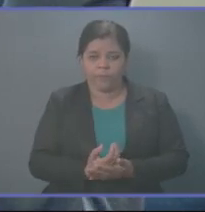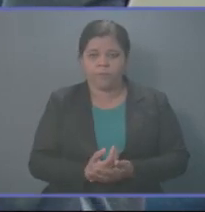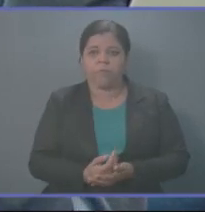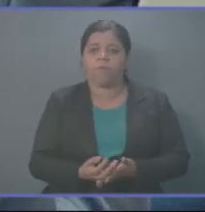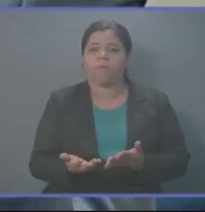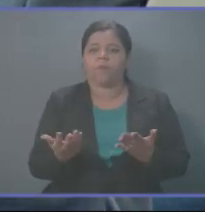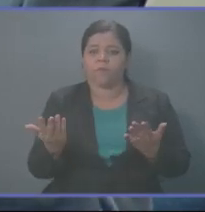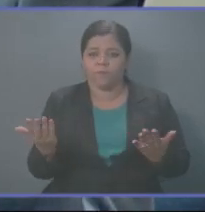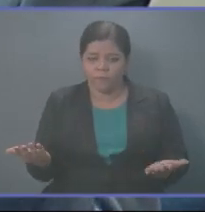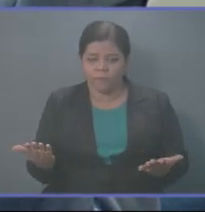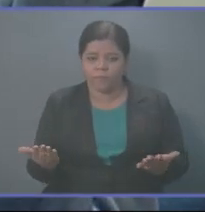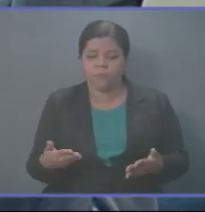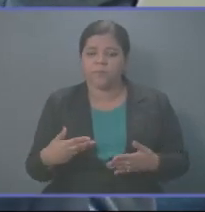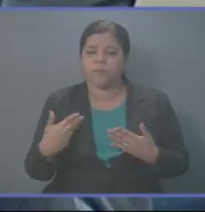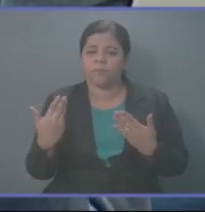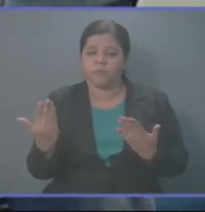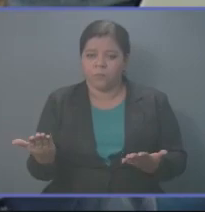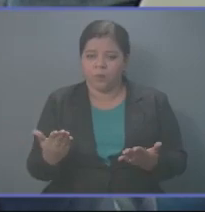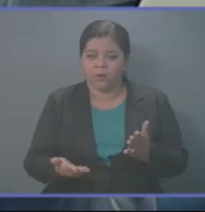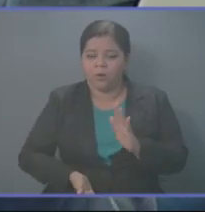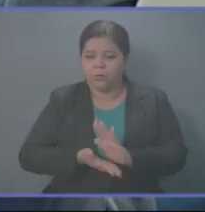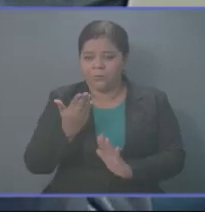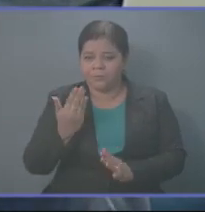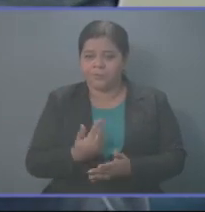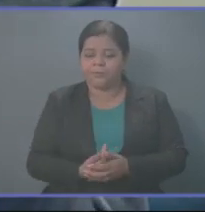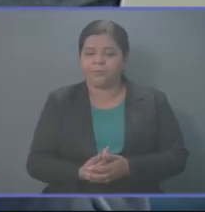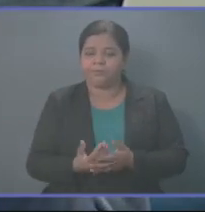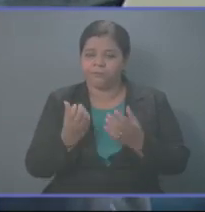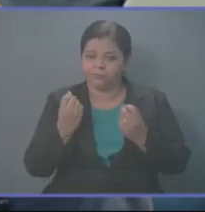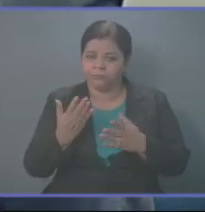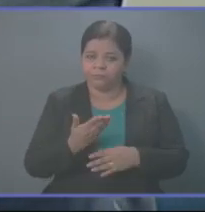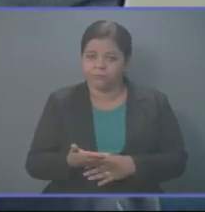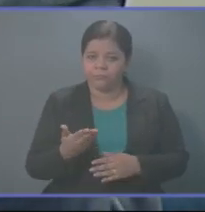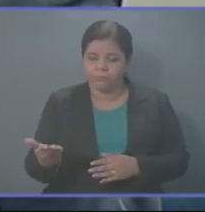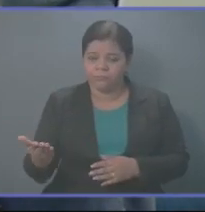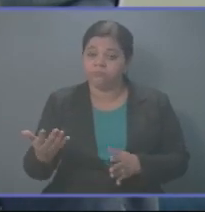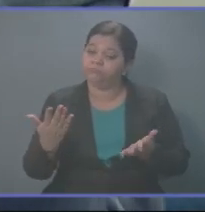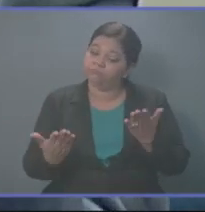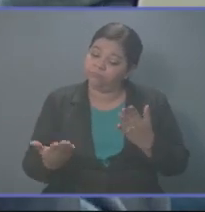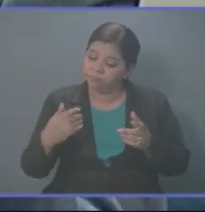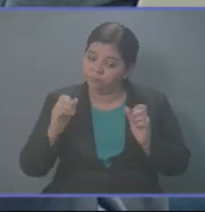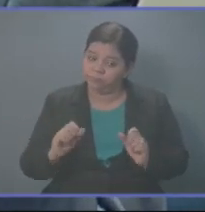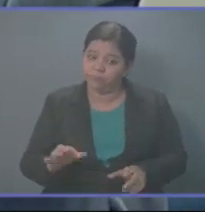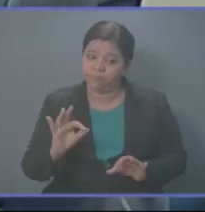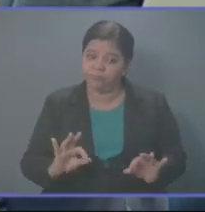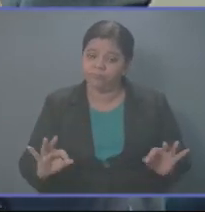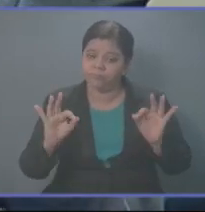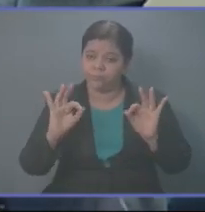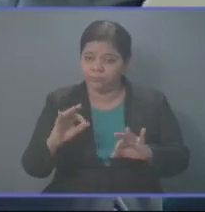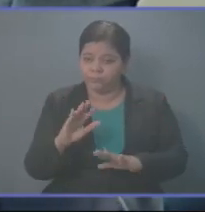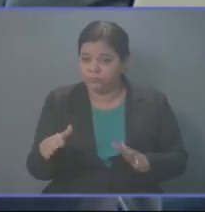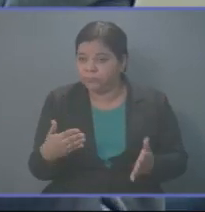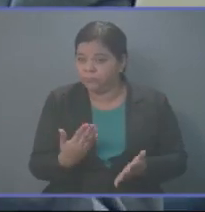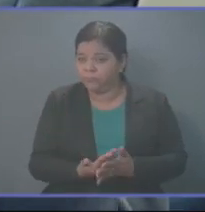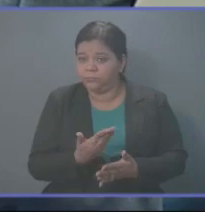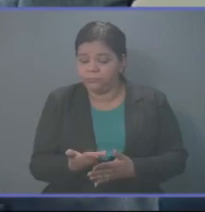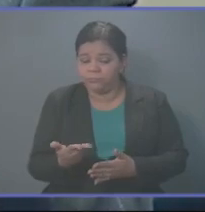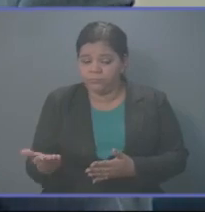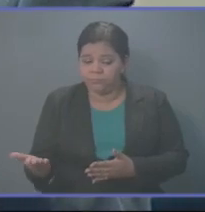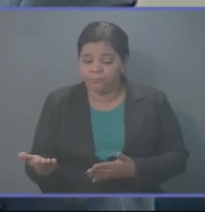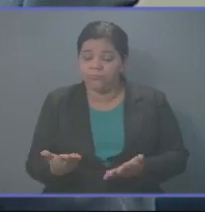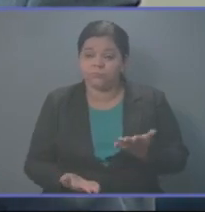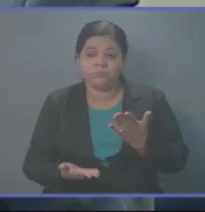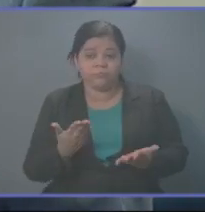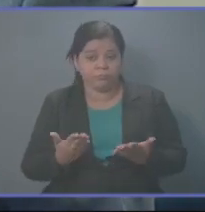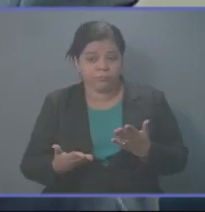brindar más allá de muchas cosas que se podrían mejorar, muchas cosas que ciertamente hay